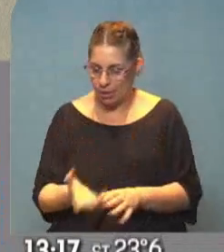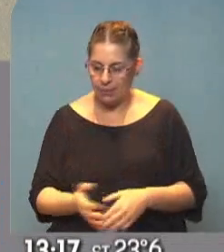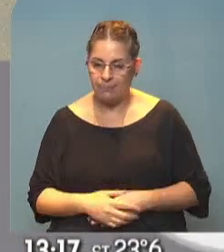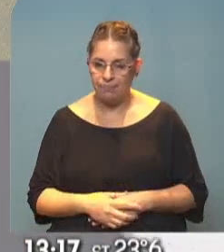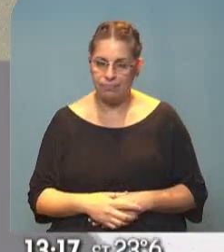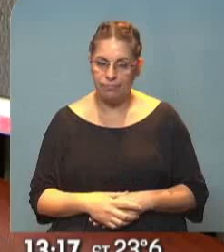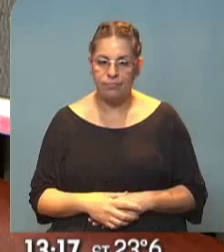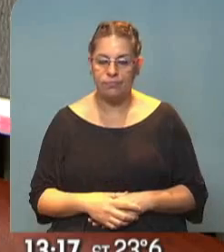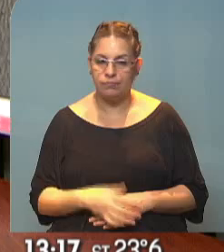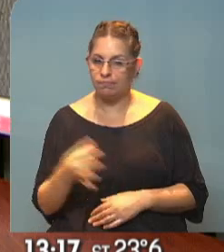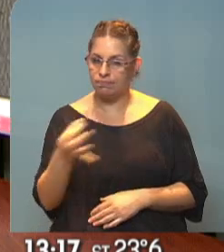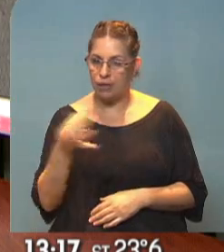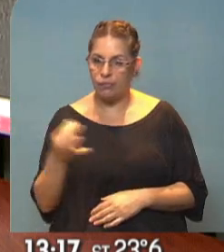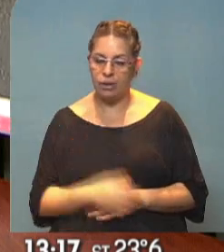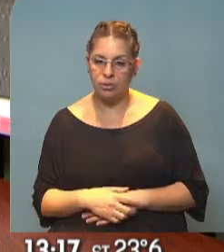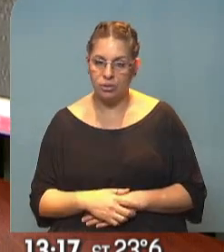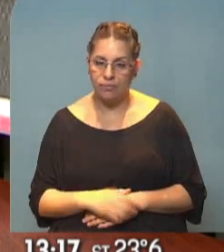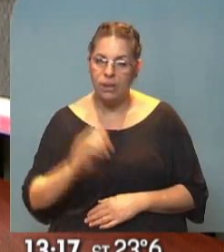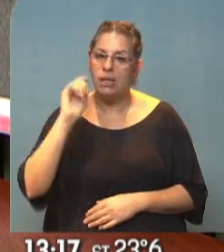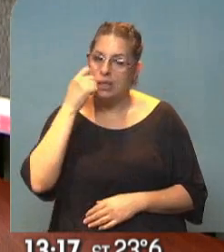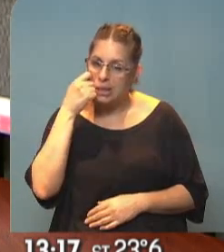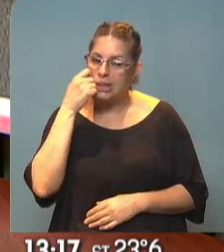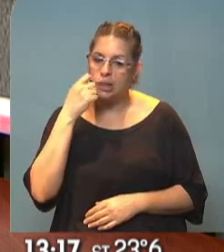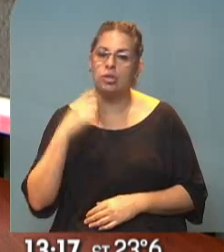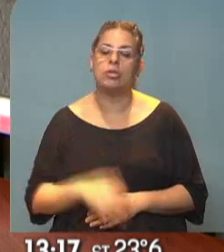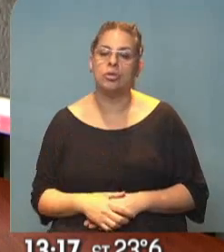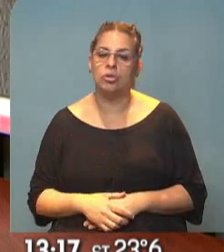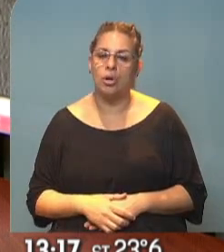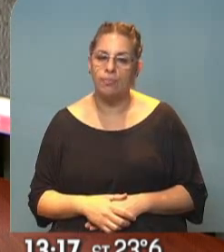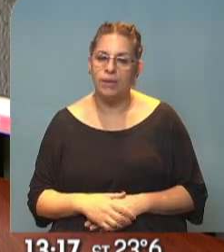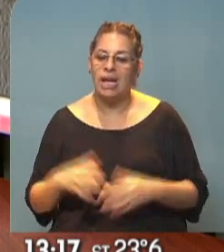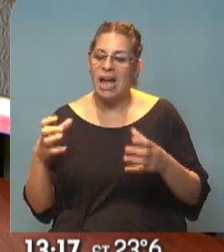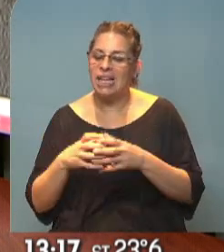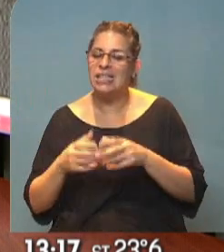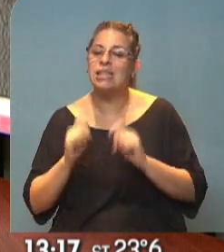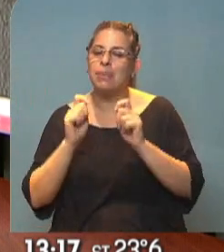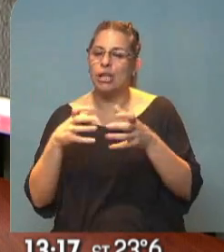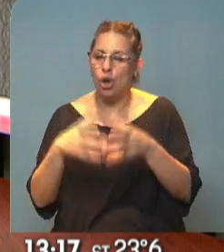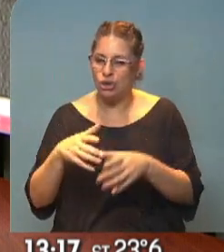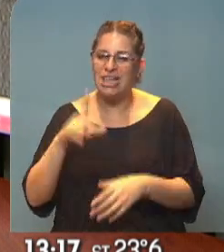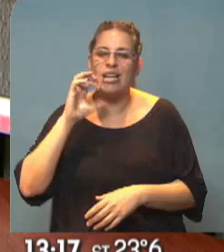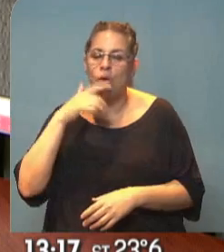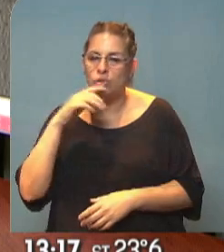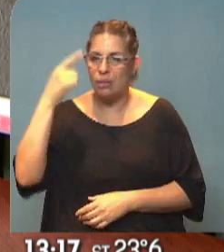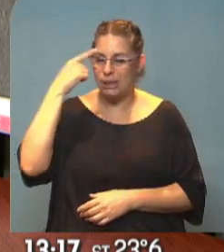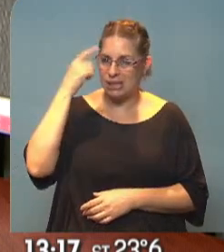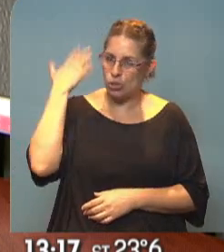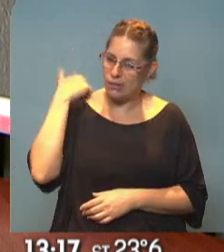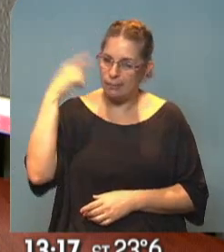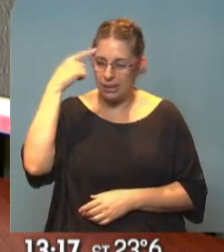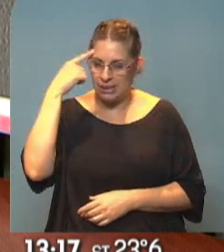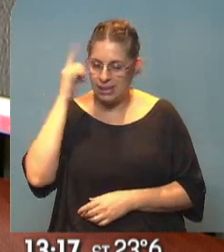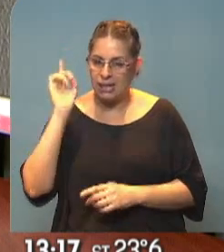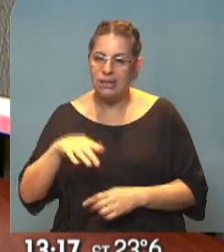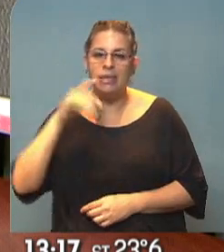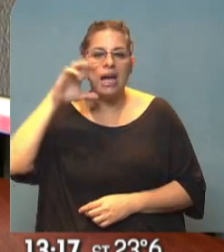No es para menos, Maxi. Perfecto, ahí el reporte. Qué lindo detalle de color. Justo le alcanza pelota de Laucha Costa. Laucha estaba pensando y recordándolo con cariño,